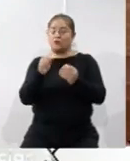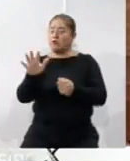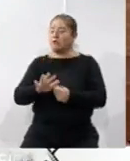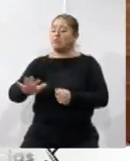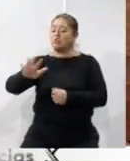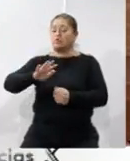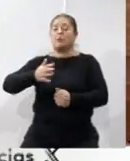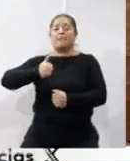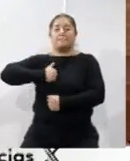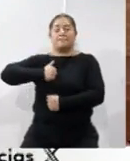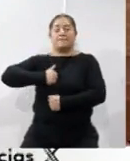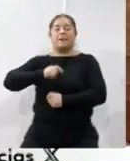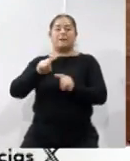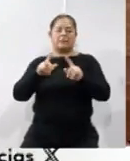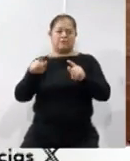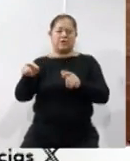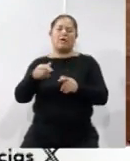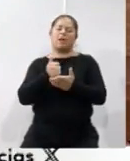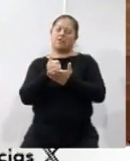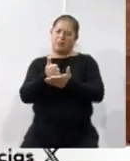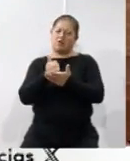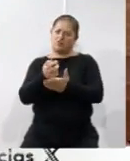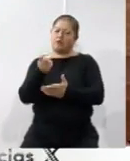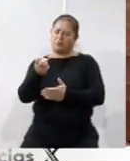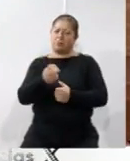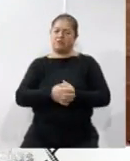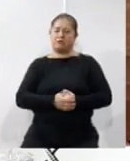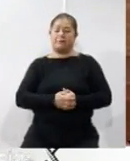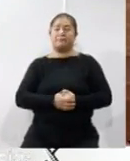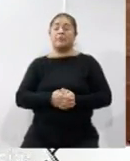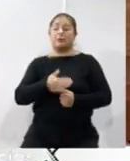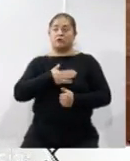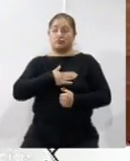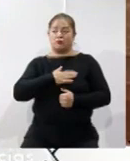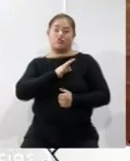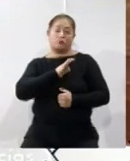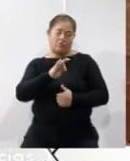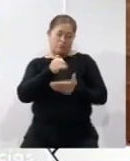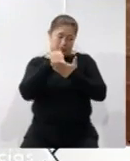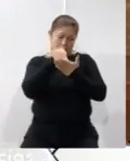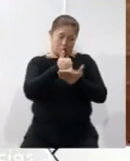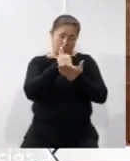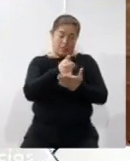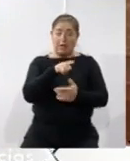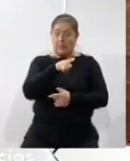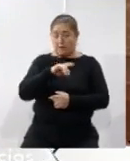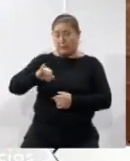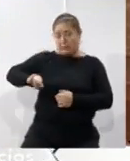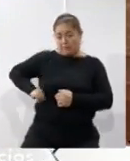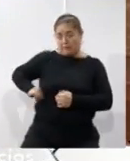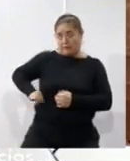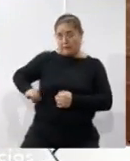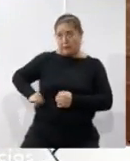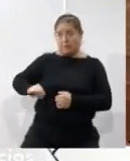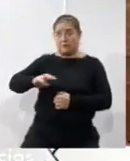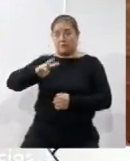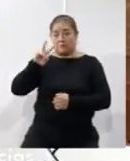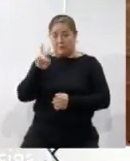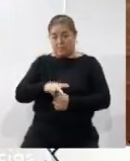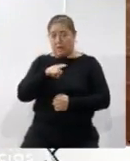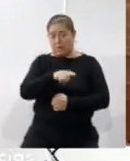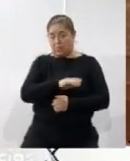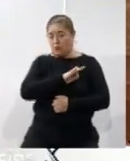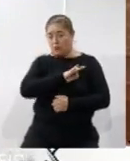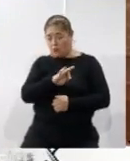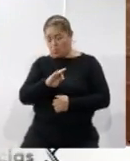Tlaxcala, para ayudar a agilizar ese trámite. Mientras nosotros podamos acreditar que el interesado está en proceso